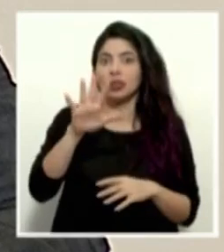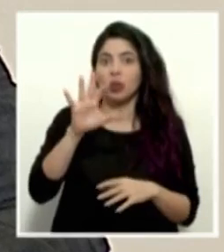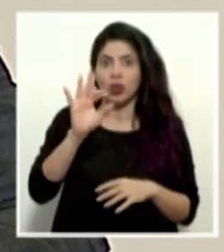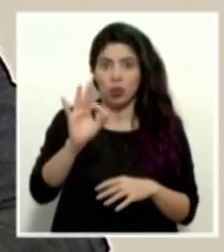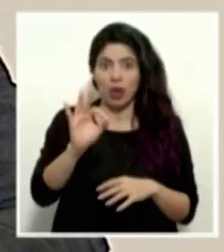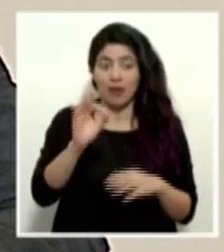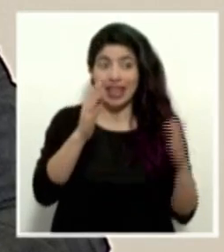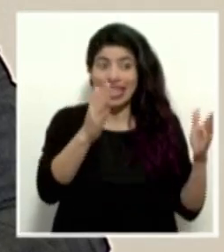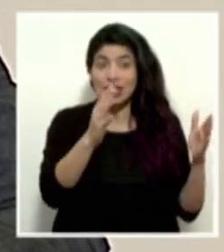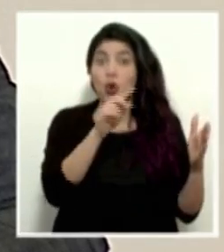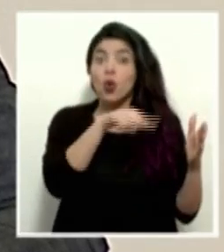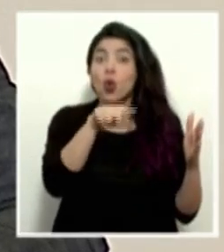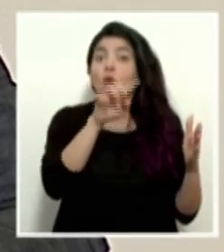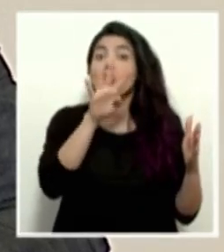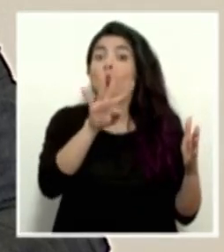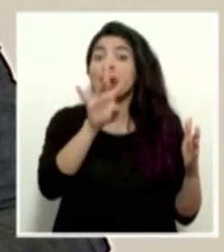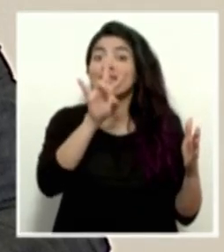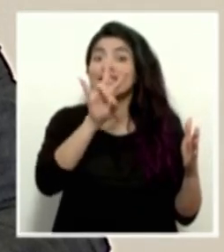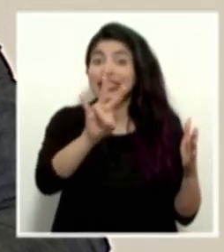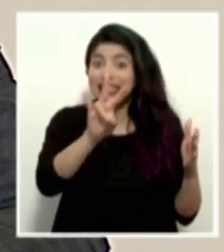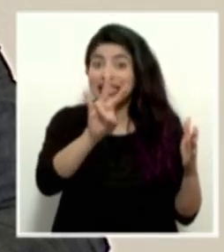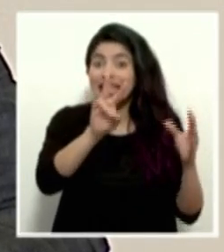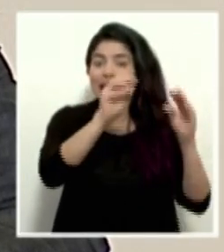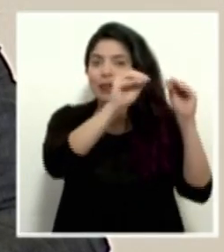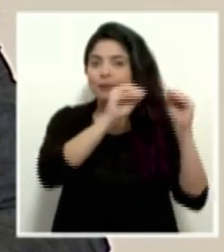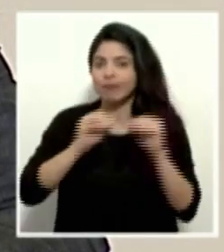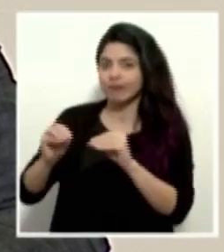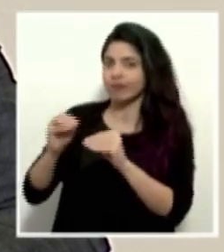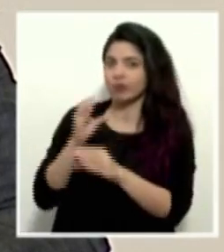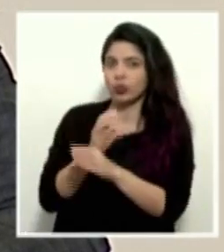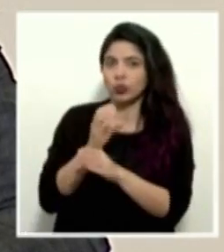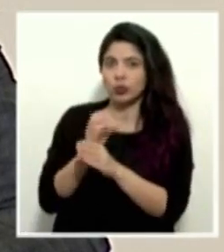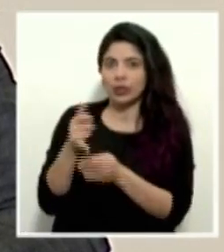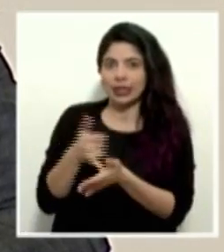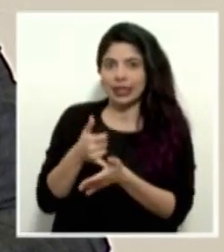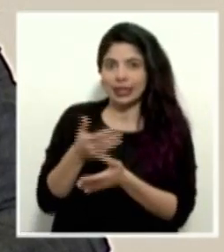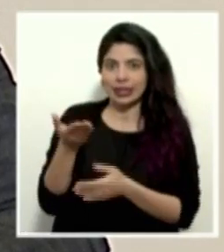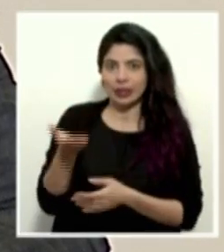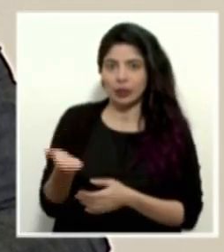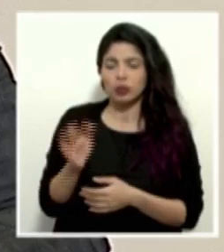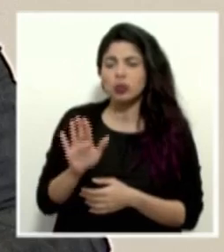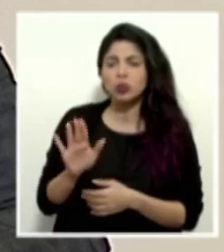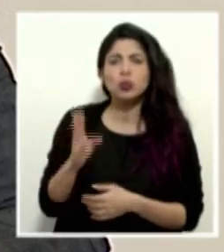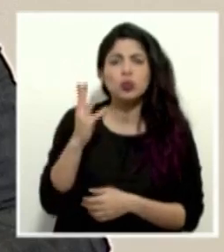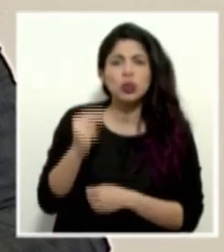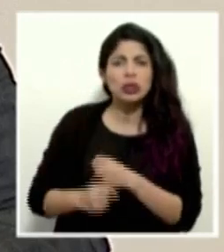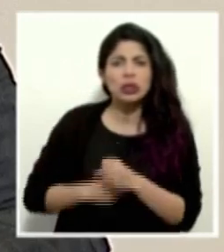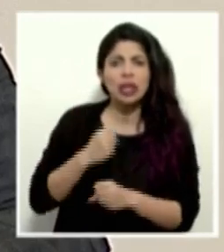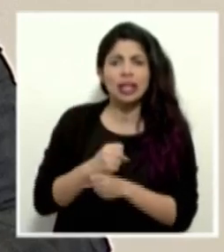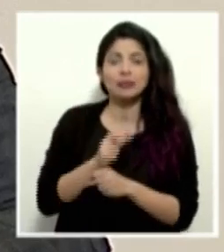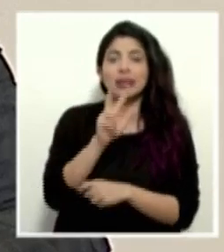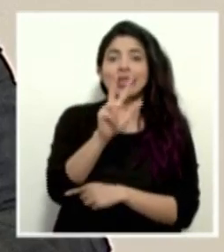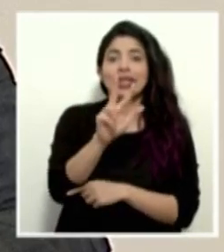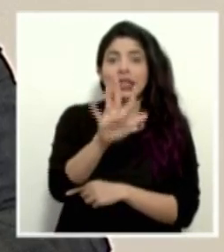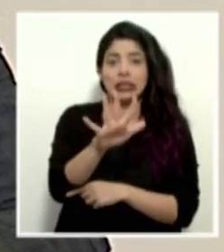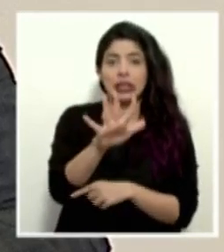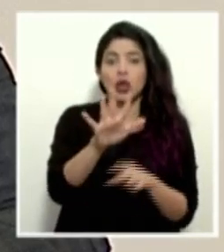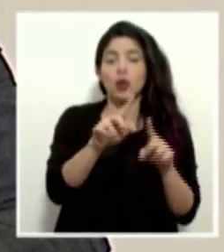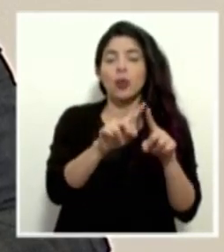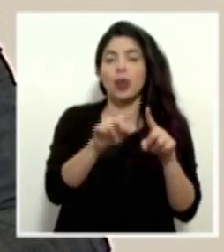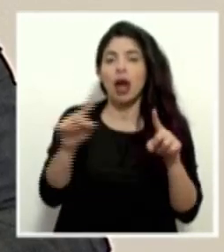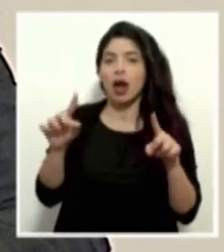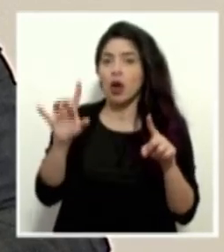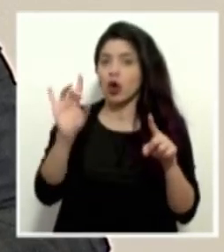47 de ellas están en cuidados intensivos con un rango de edad que va desde los 35 hasta